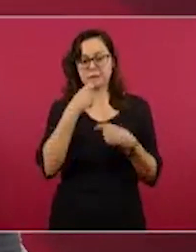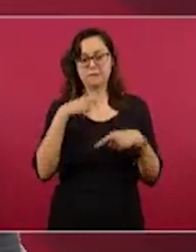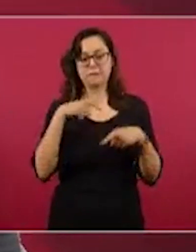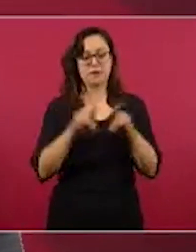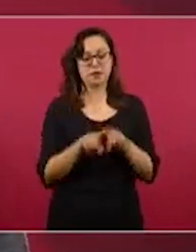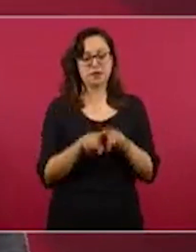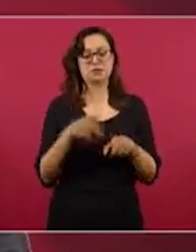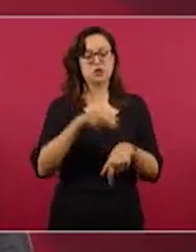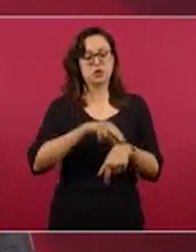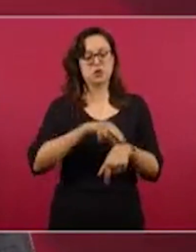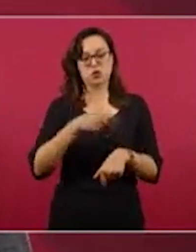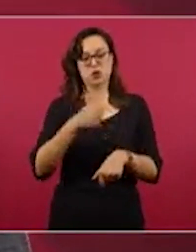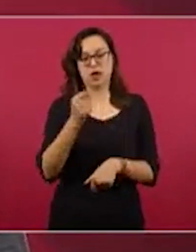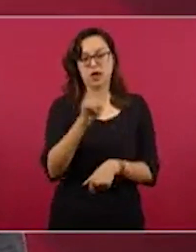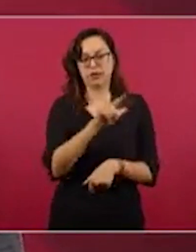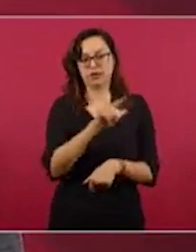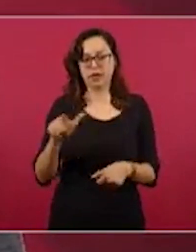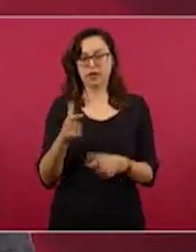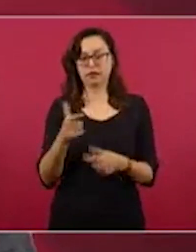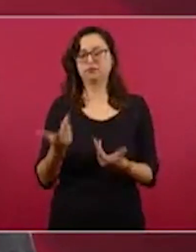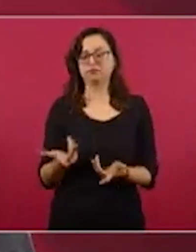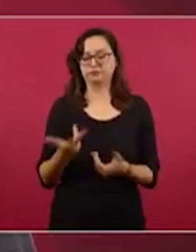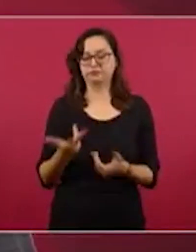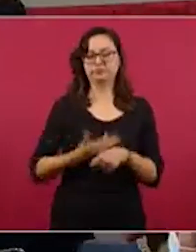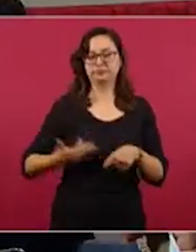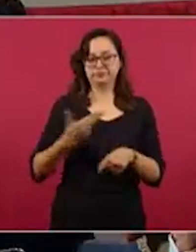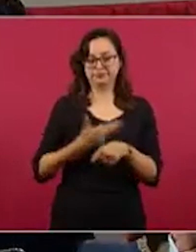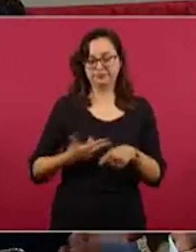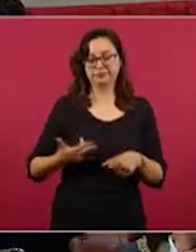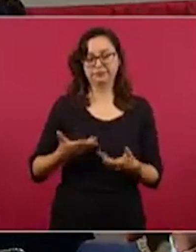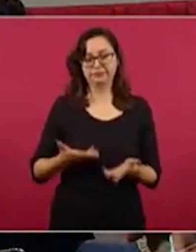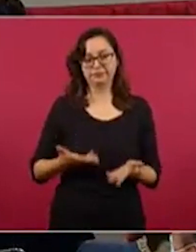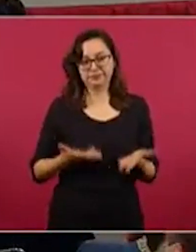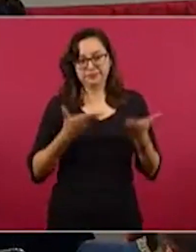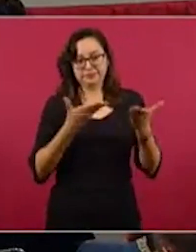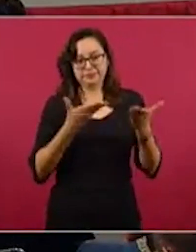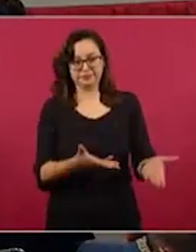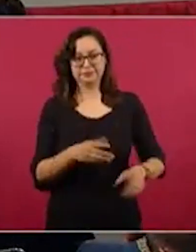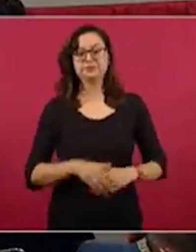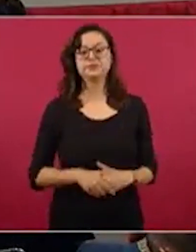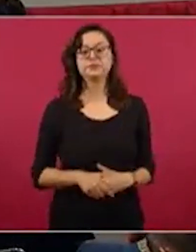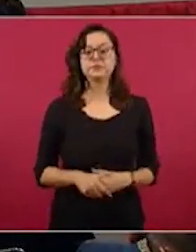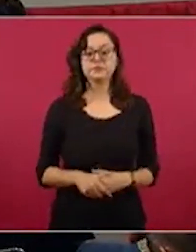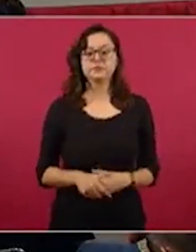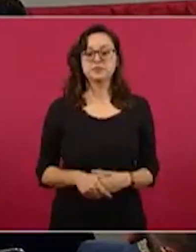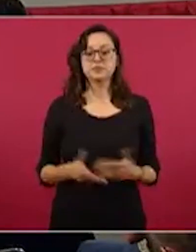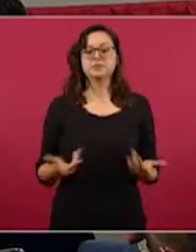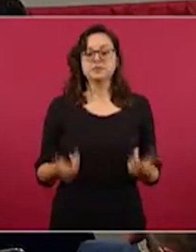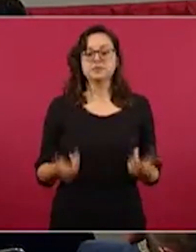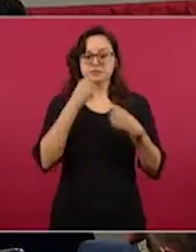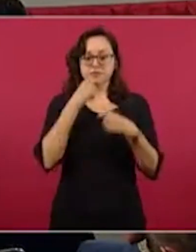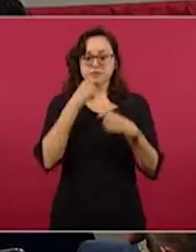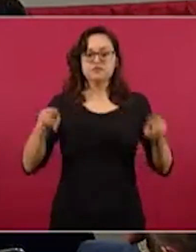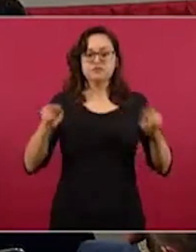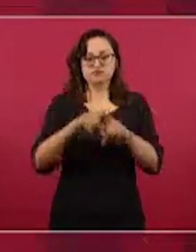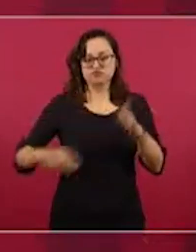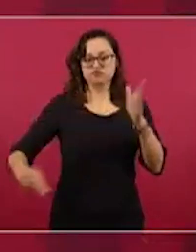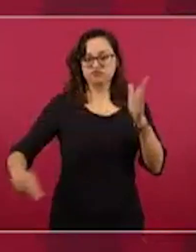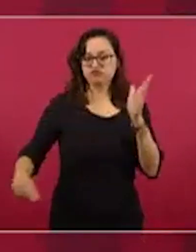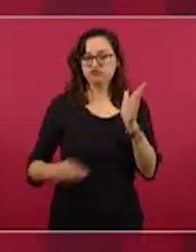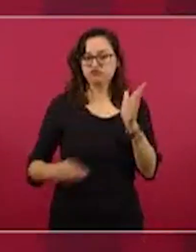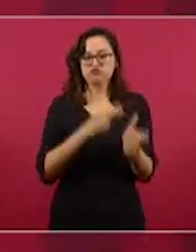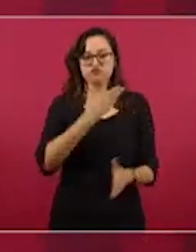-Gatell, pues además se firmará el decreto por el que se prohíbe la circulación y